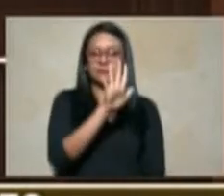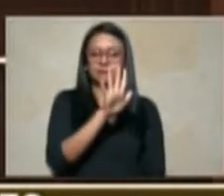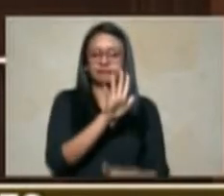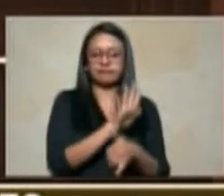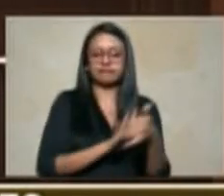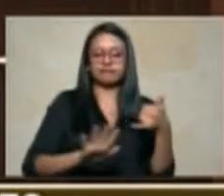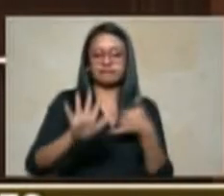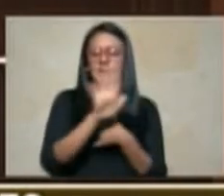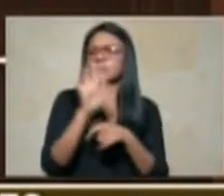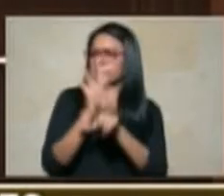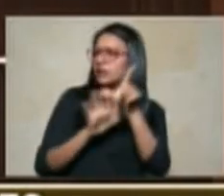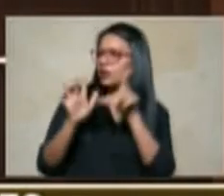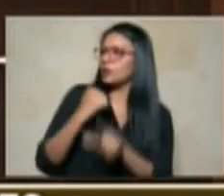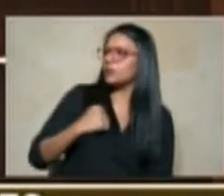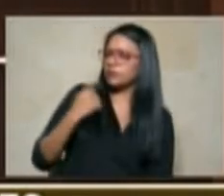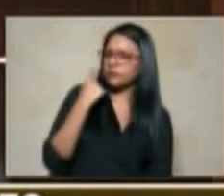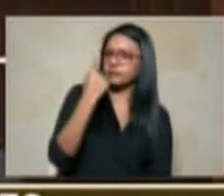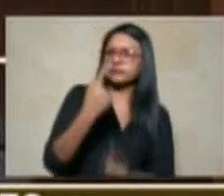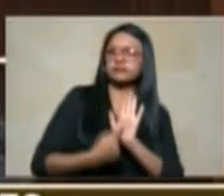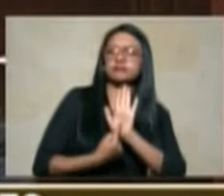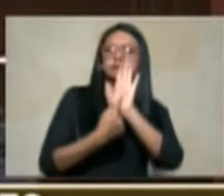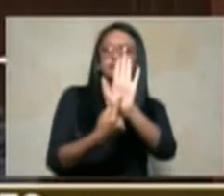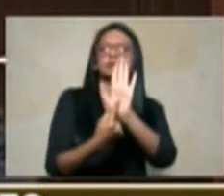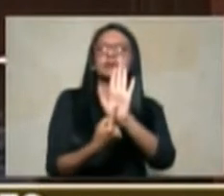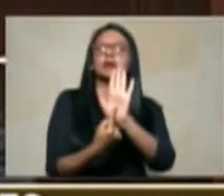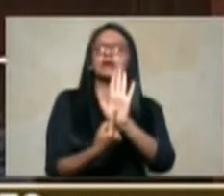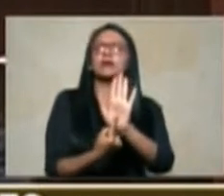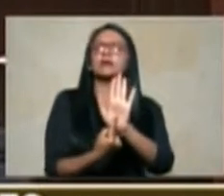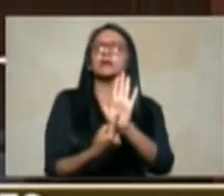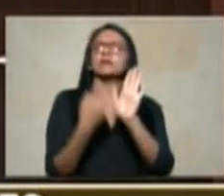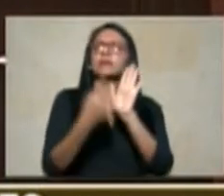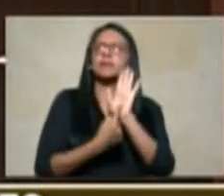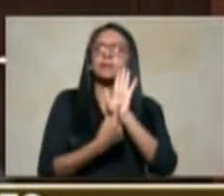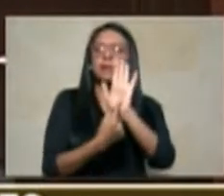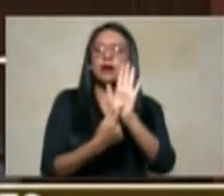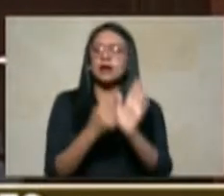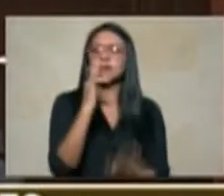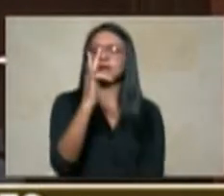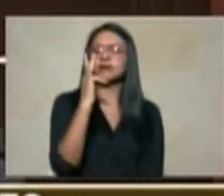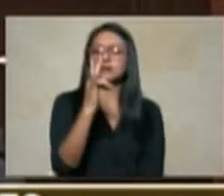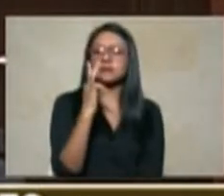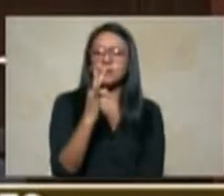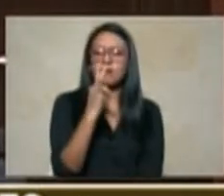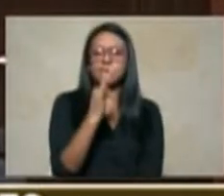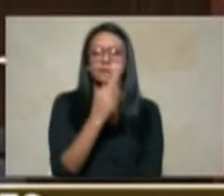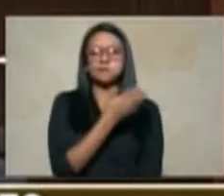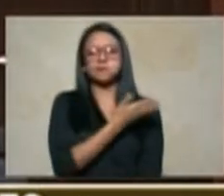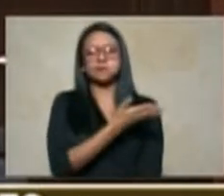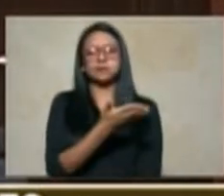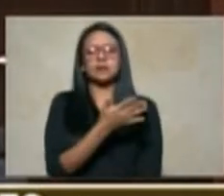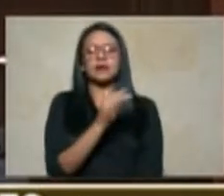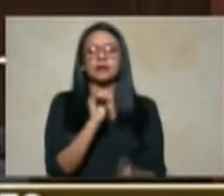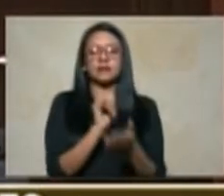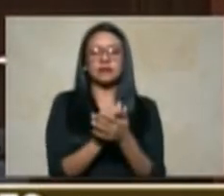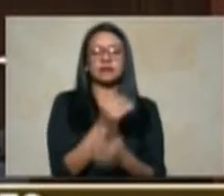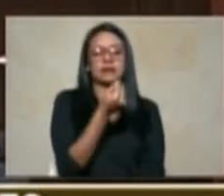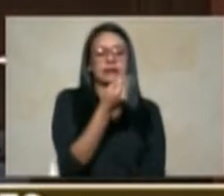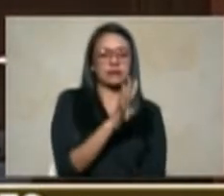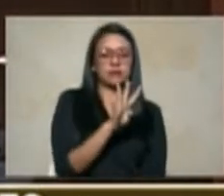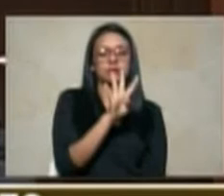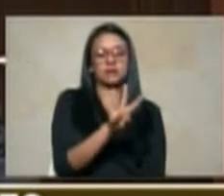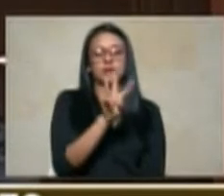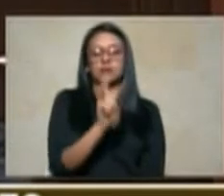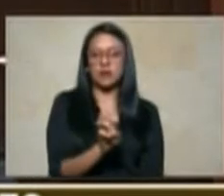una de los tantos testimonios que con ocasión de la 1448 pueden traerse hoy a este debate